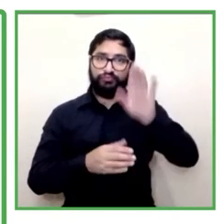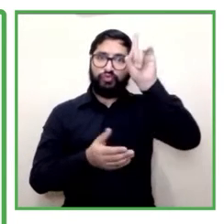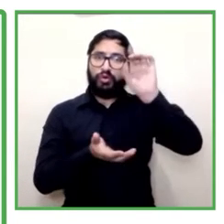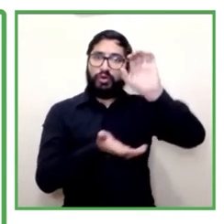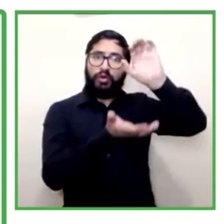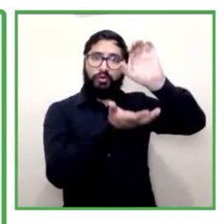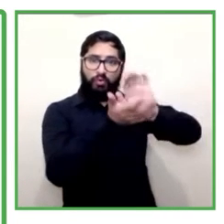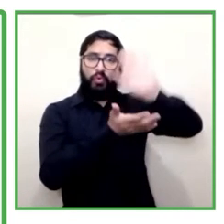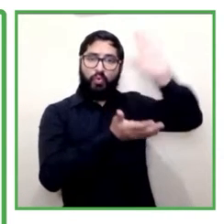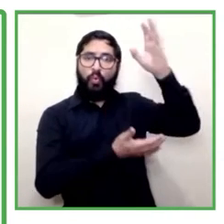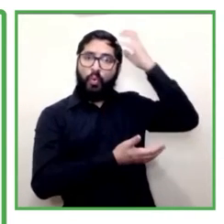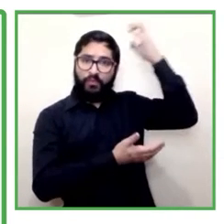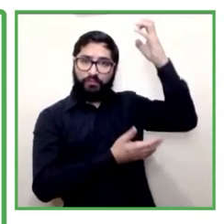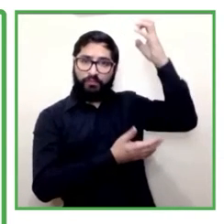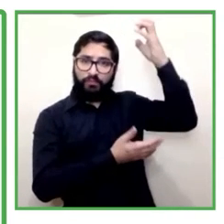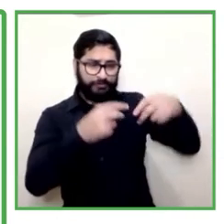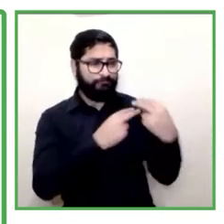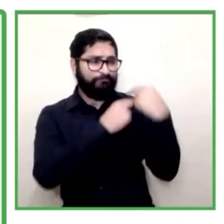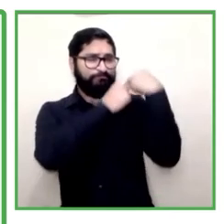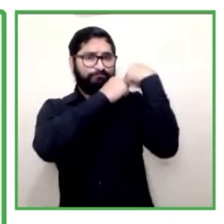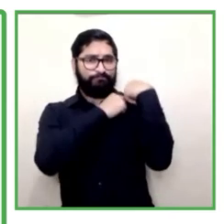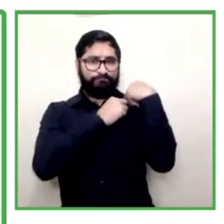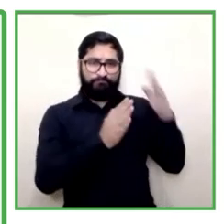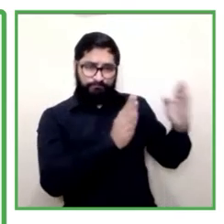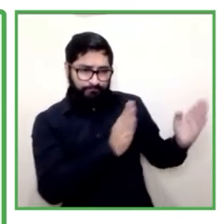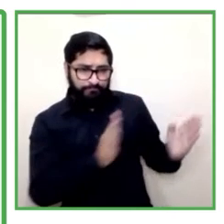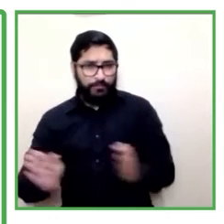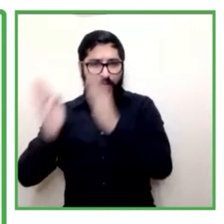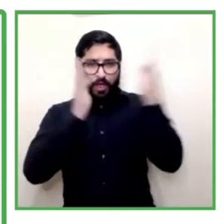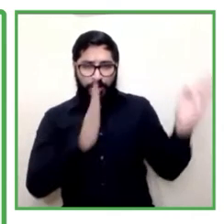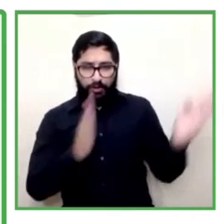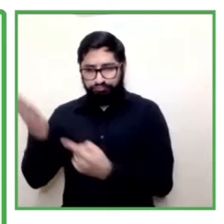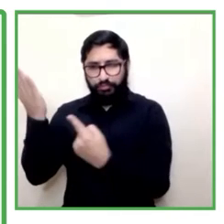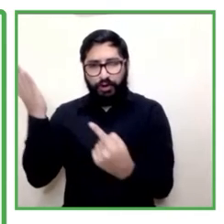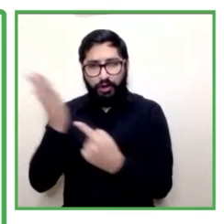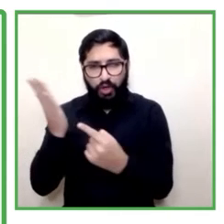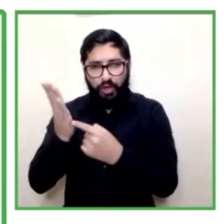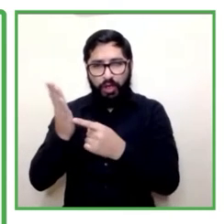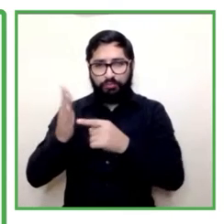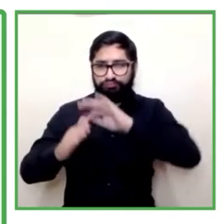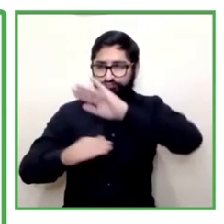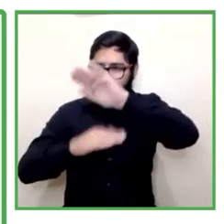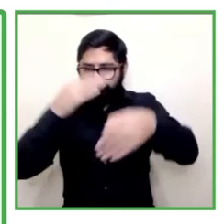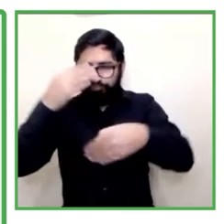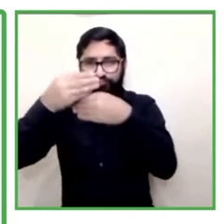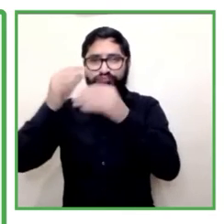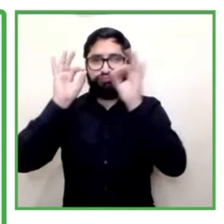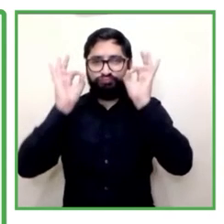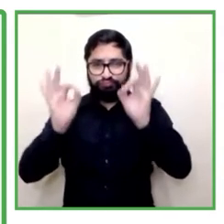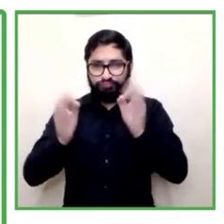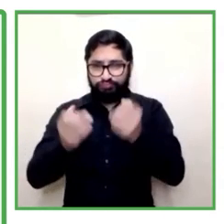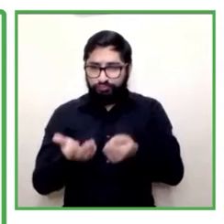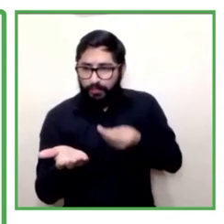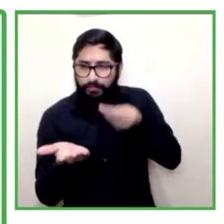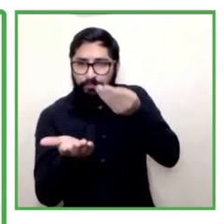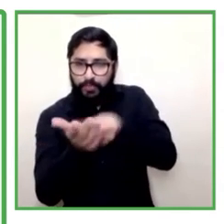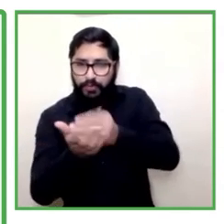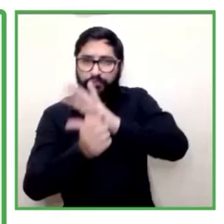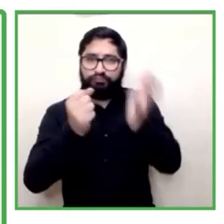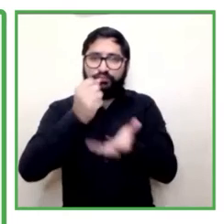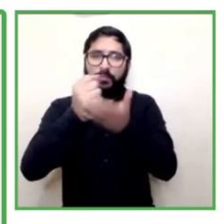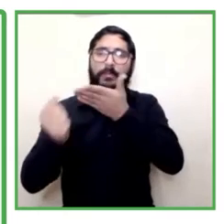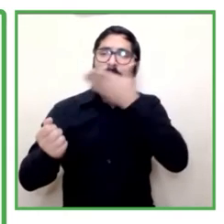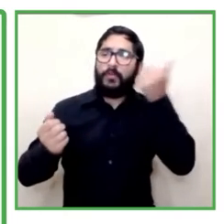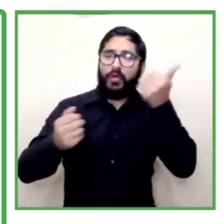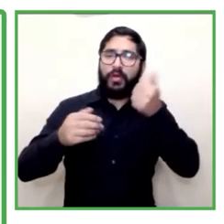y aporta mejorar el nivel social y técnico de los trabajadores en diferentes regiones. Somos un referente de formación integral para el trabajo por su